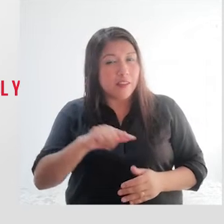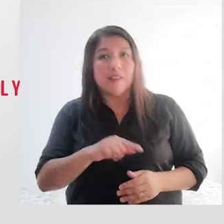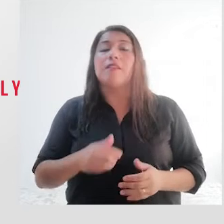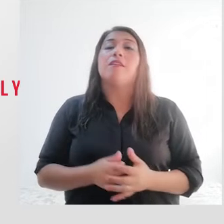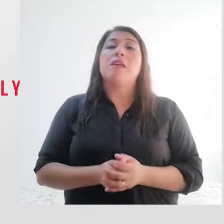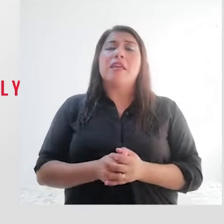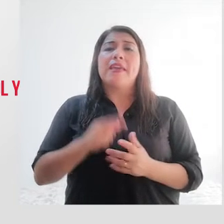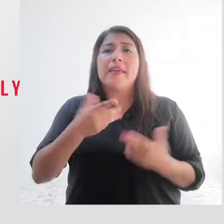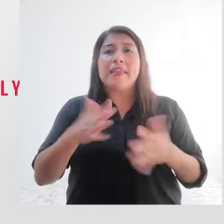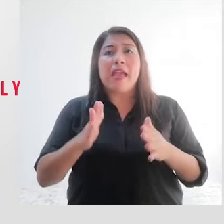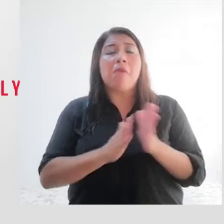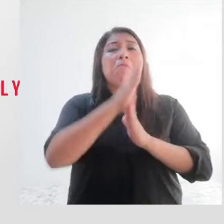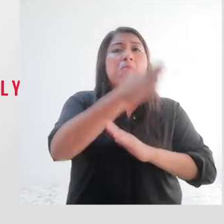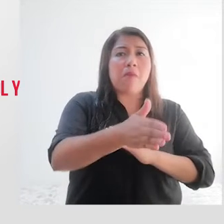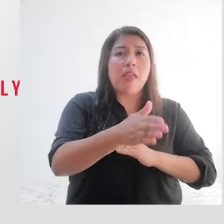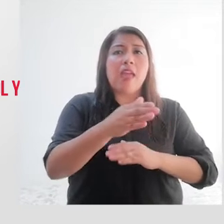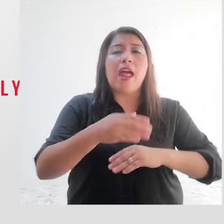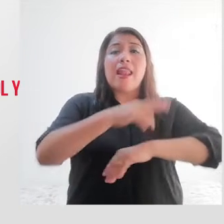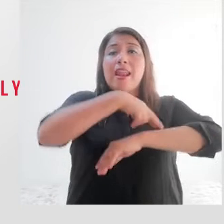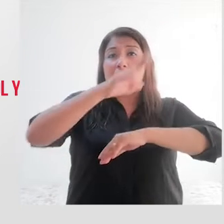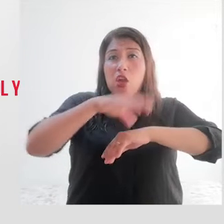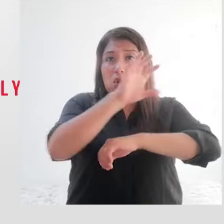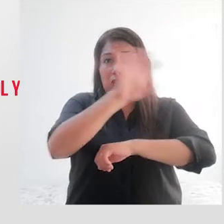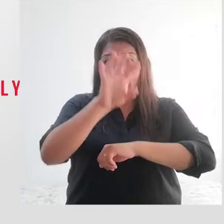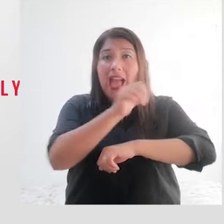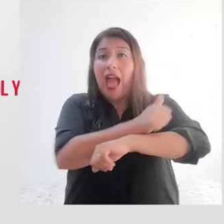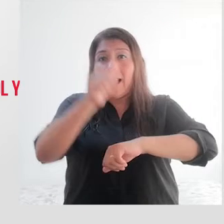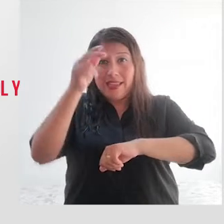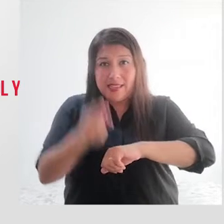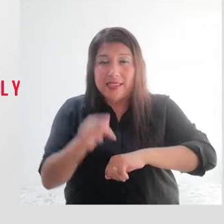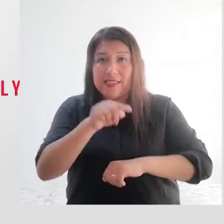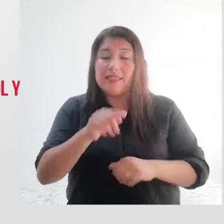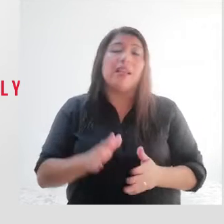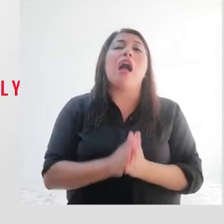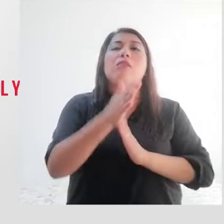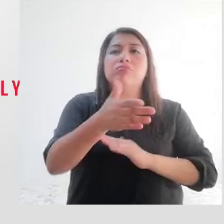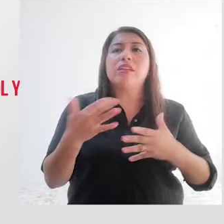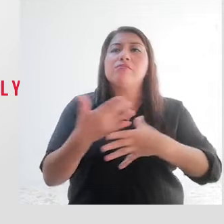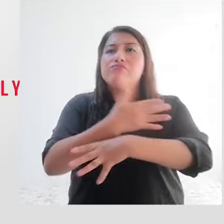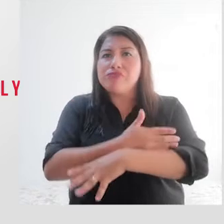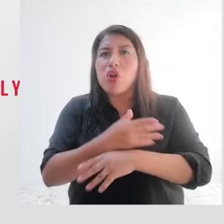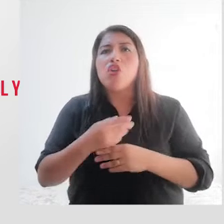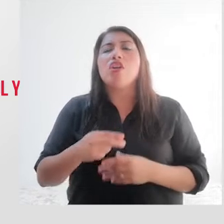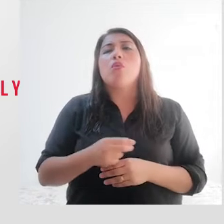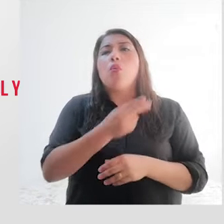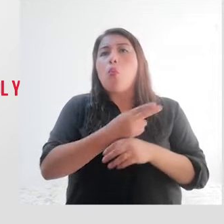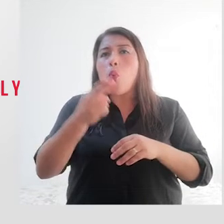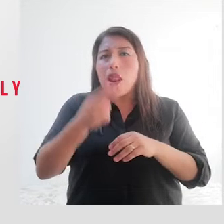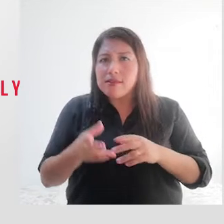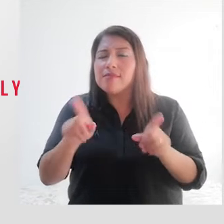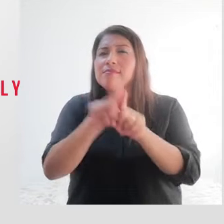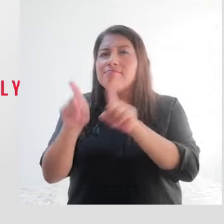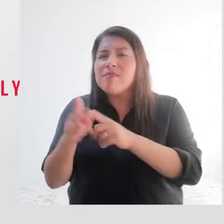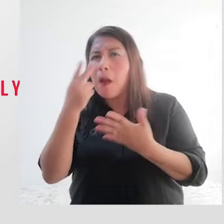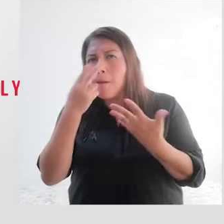también estuvimos en la región Ancash, exactamente en las ciudades de Chimbote y Huaraz, donde llevamos a cabo mesas de trabajo para abordar el